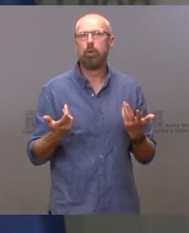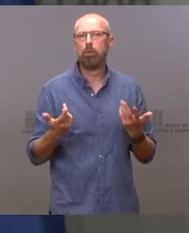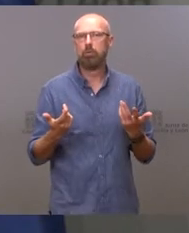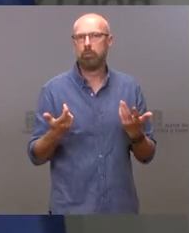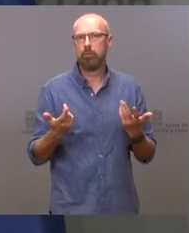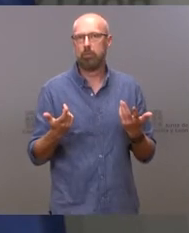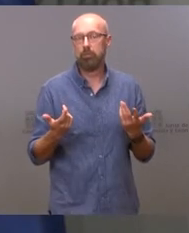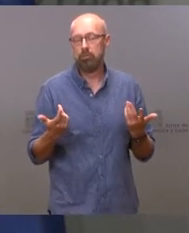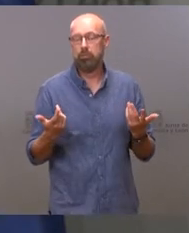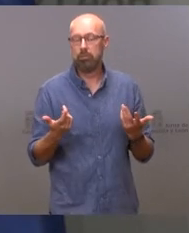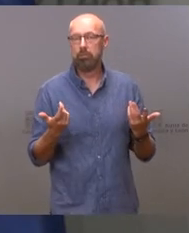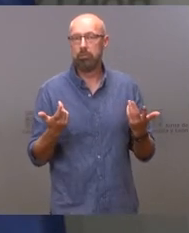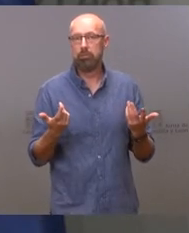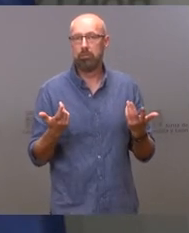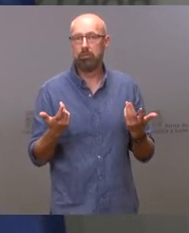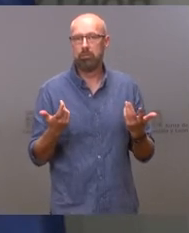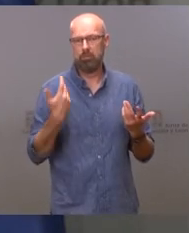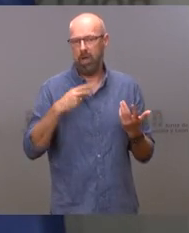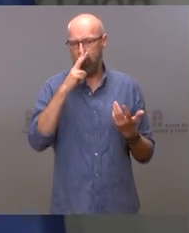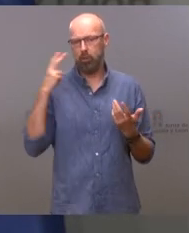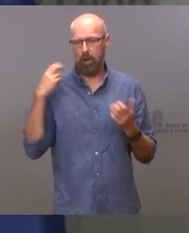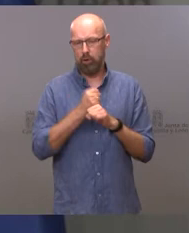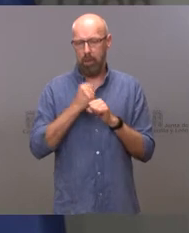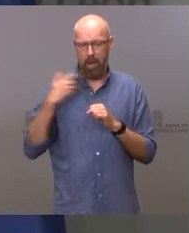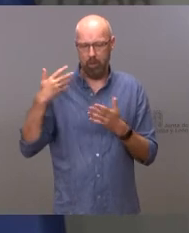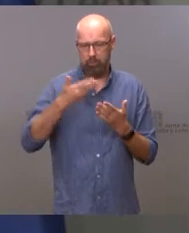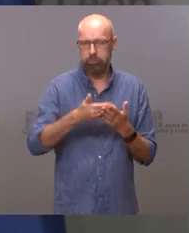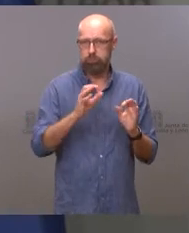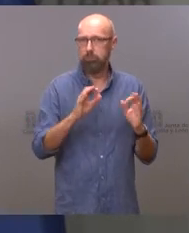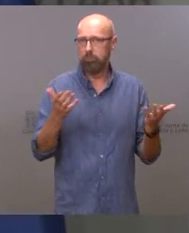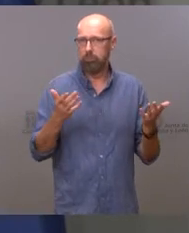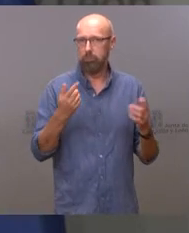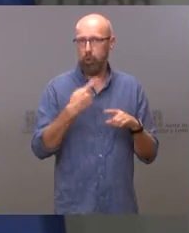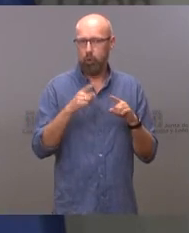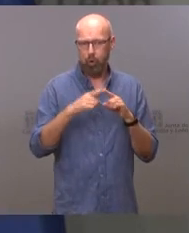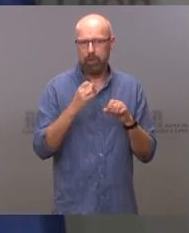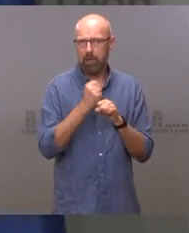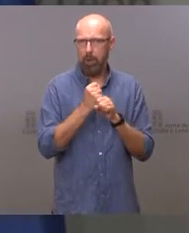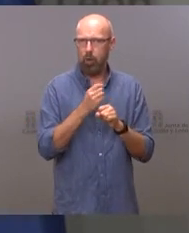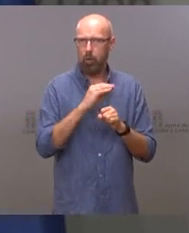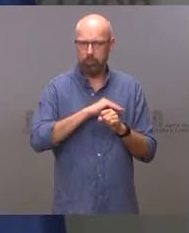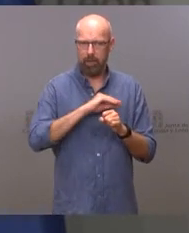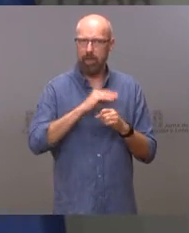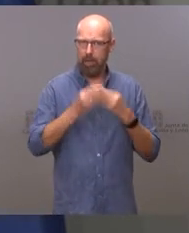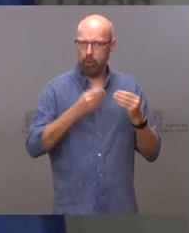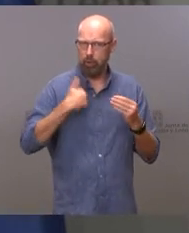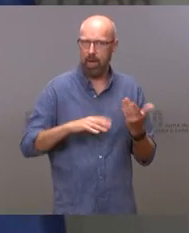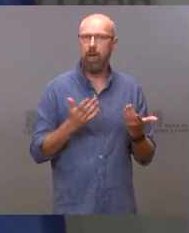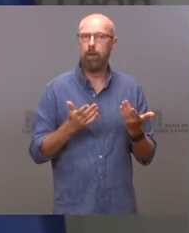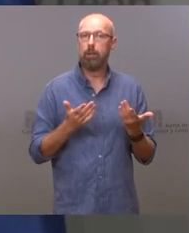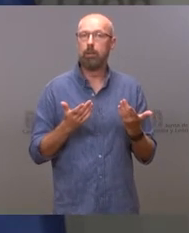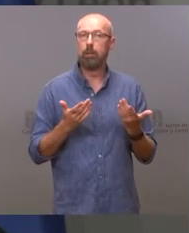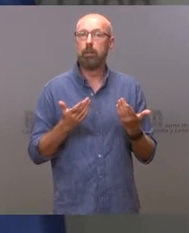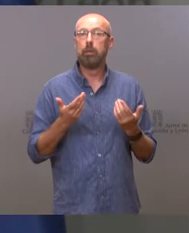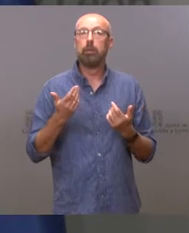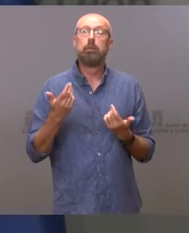Hay decir que llevamos dos años trabajando. Hay mucho trabajo hecho. Sobre